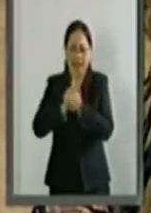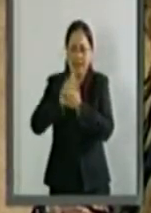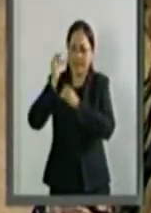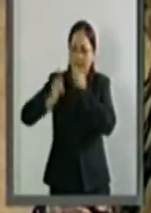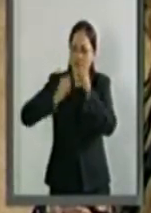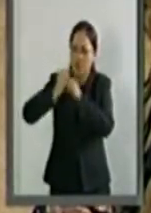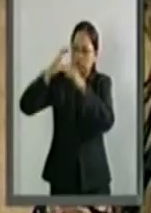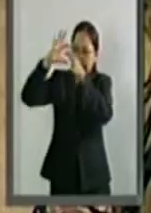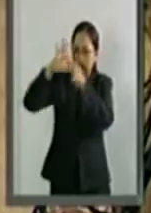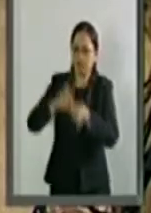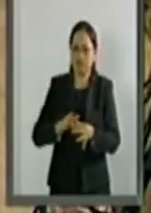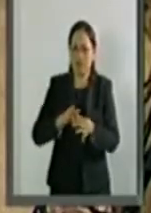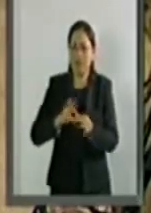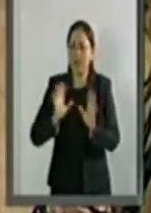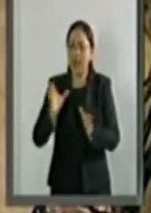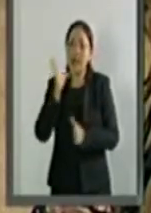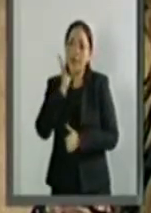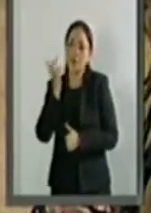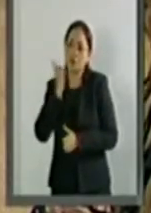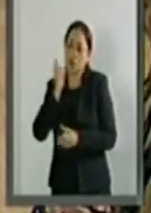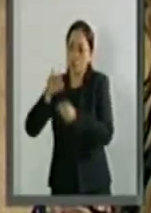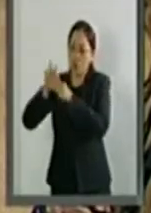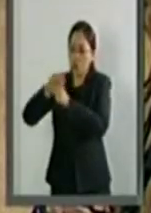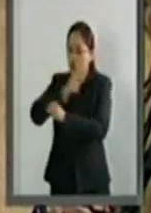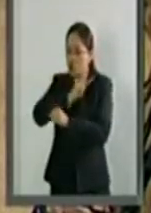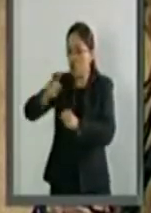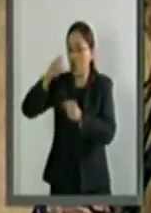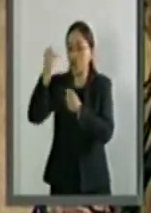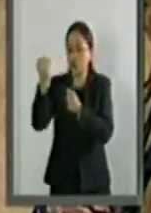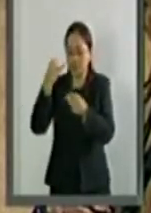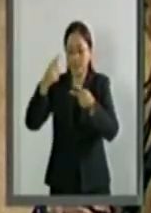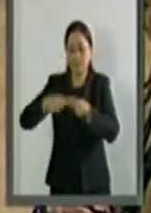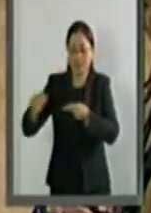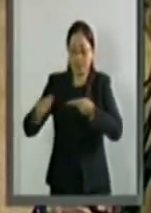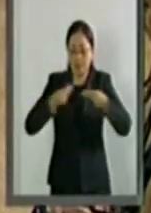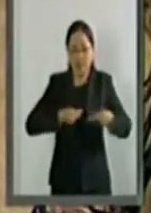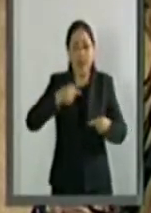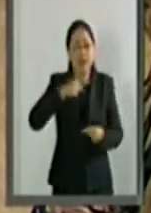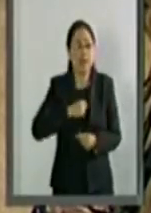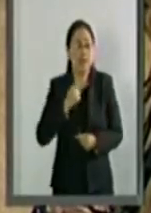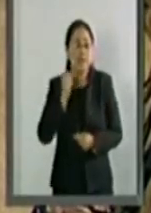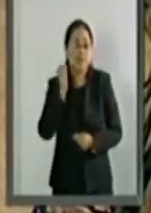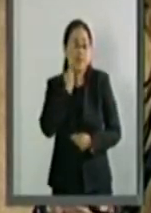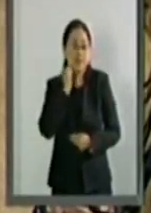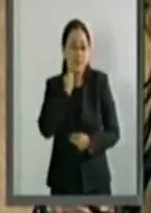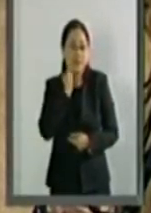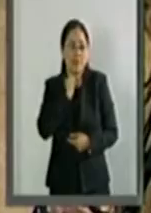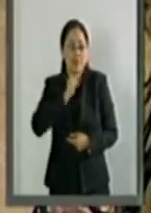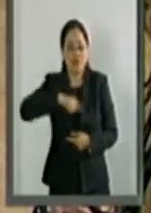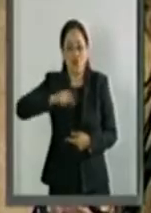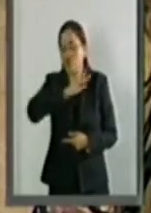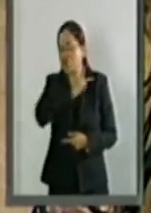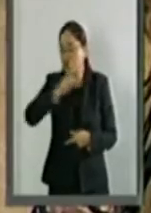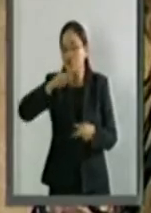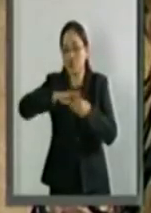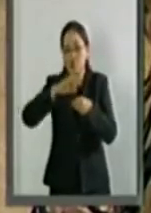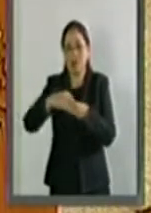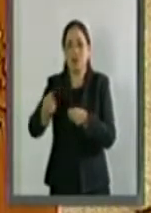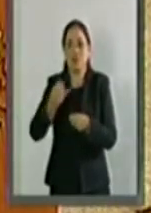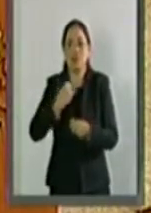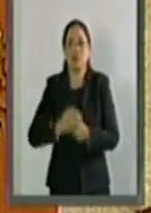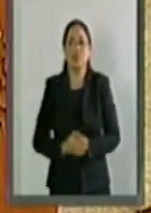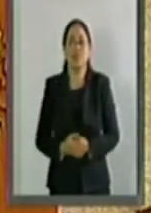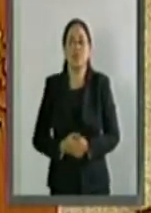fue una ley que pasó en Cámara de Diputados por unanimidad y que nos la pasaron en el Senado por unanimidad también y fue un gran logro.